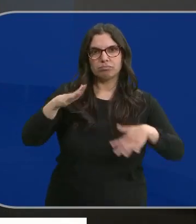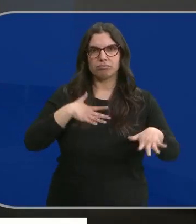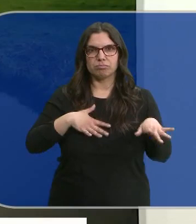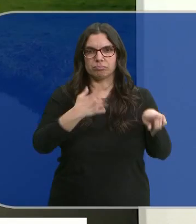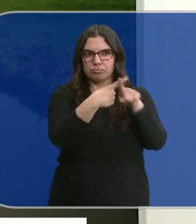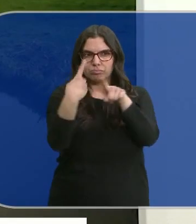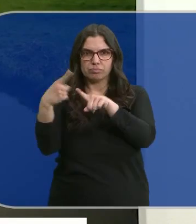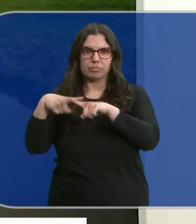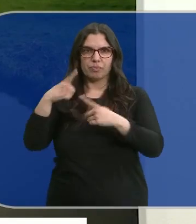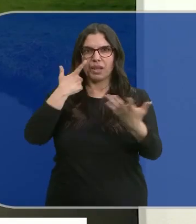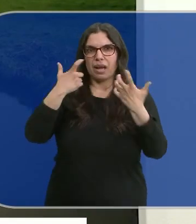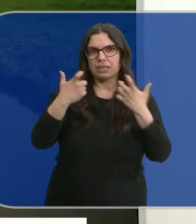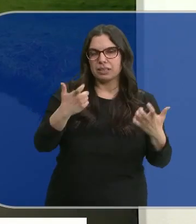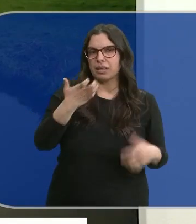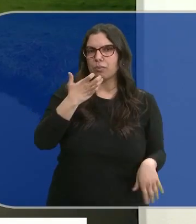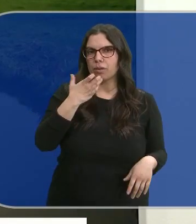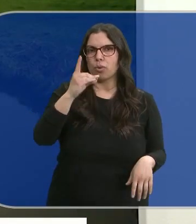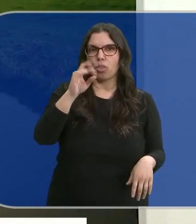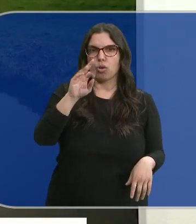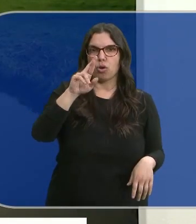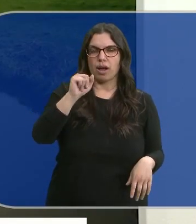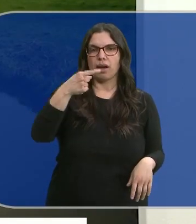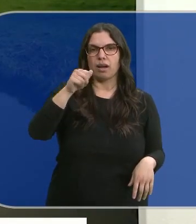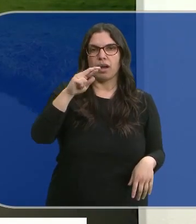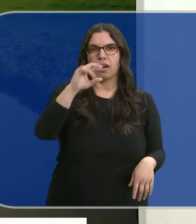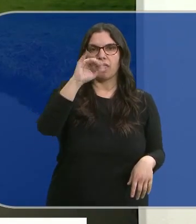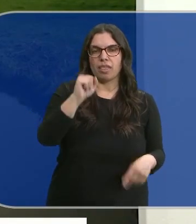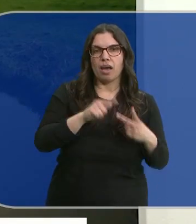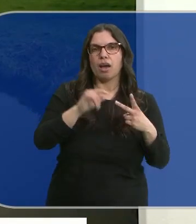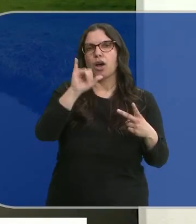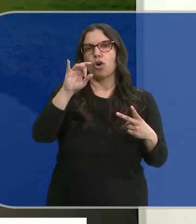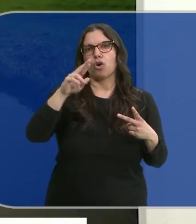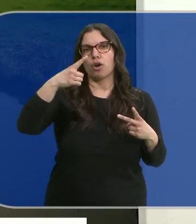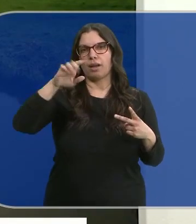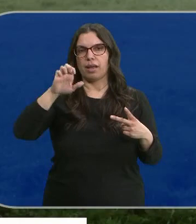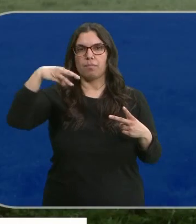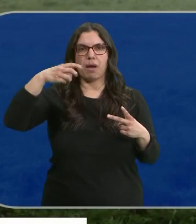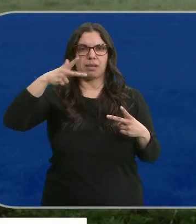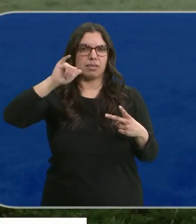de una veintena de obras de artistas como Dora García, Joana Vasconcelos o Jorge Machi, entre otros.